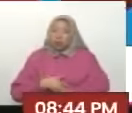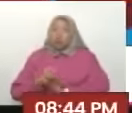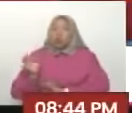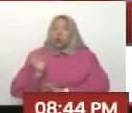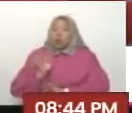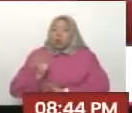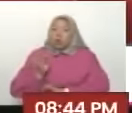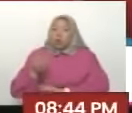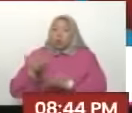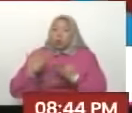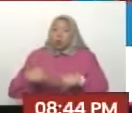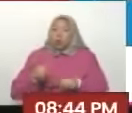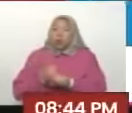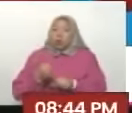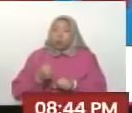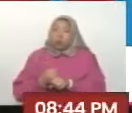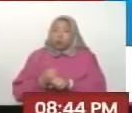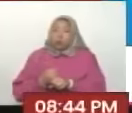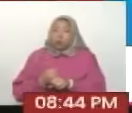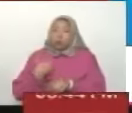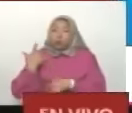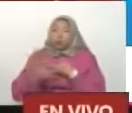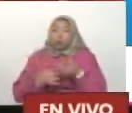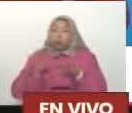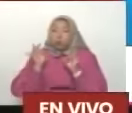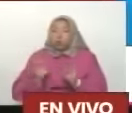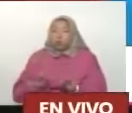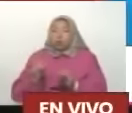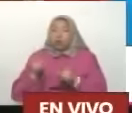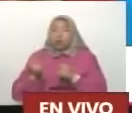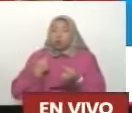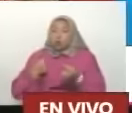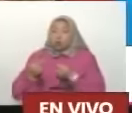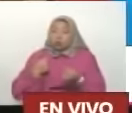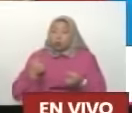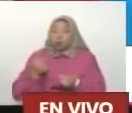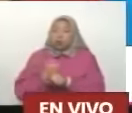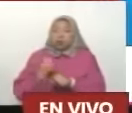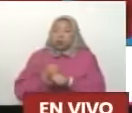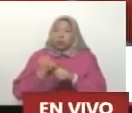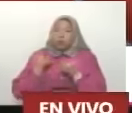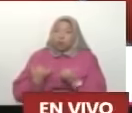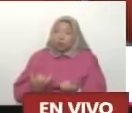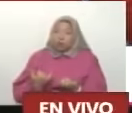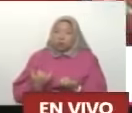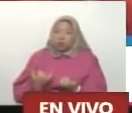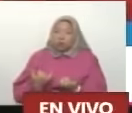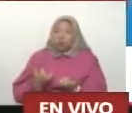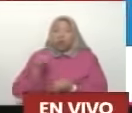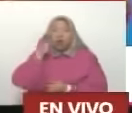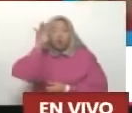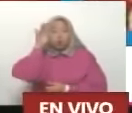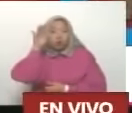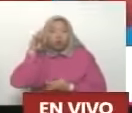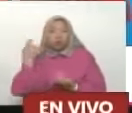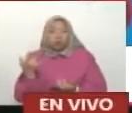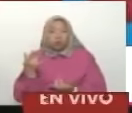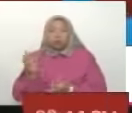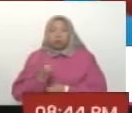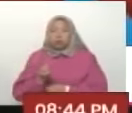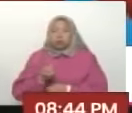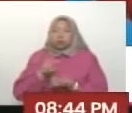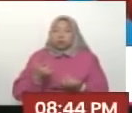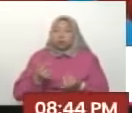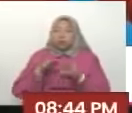debería ser una instancia para dar fuerza, sino al contrario, lo que hemos hecho en este momento y lo que debería pasar en el futuro es que esta instancia